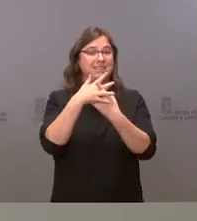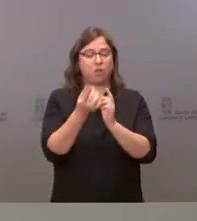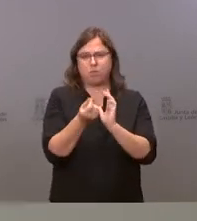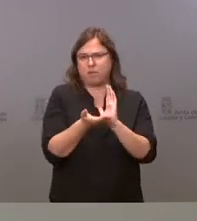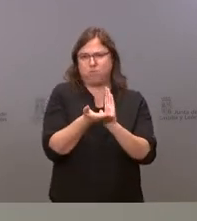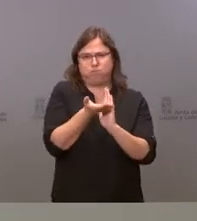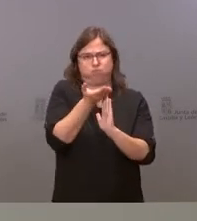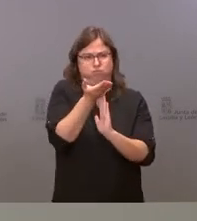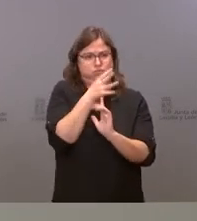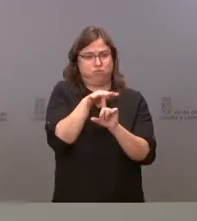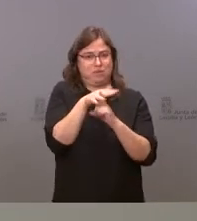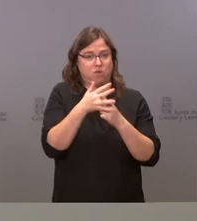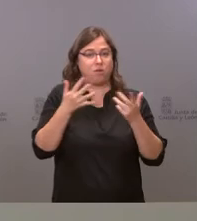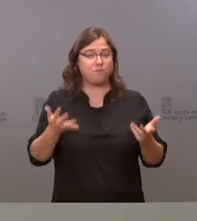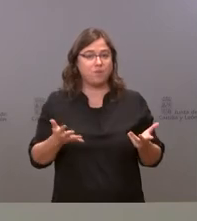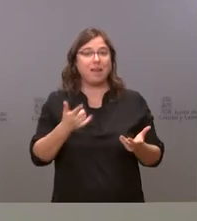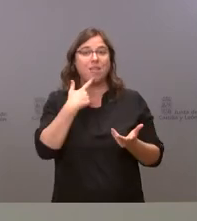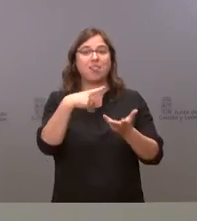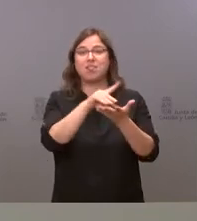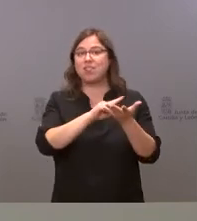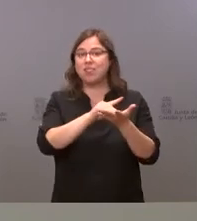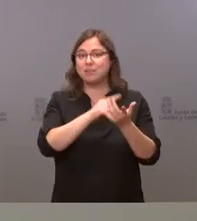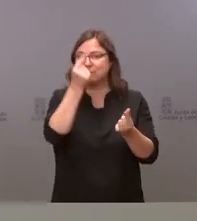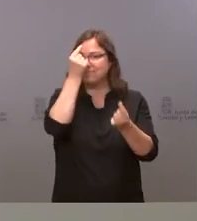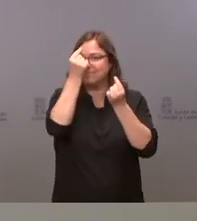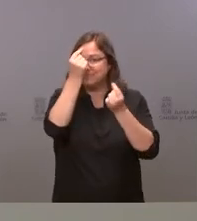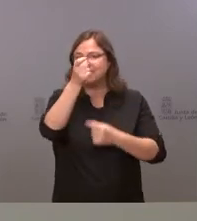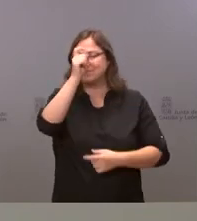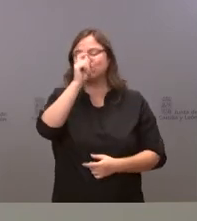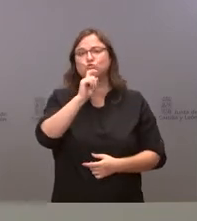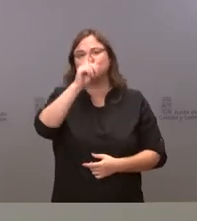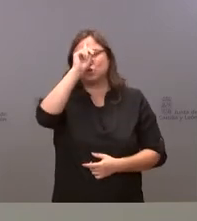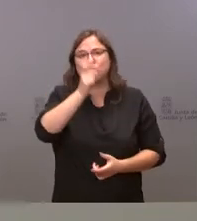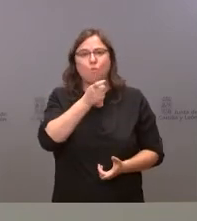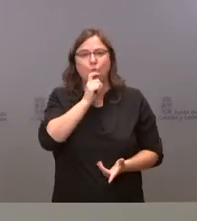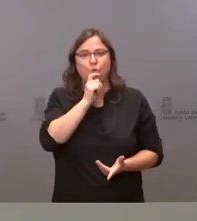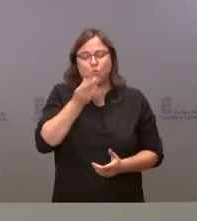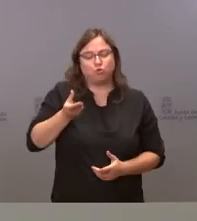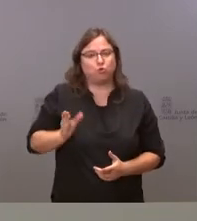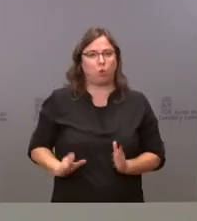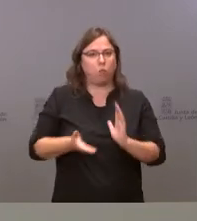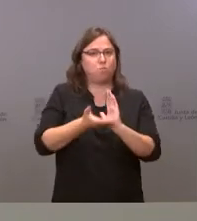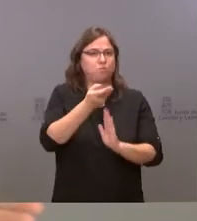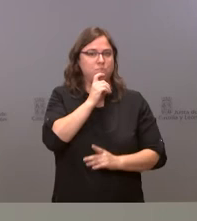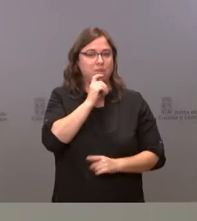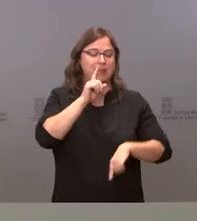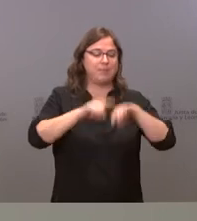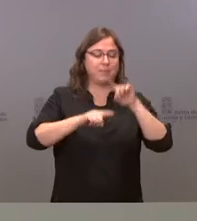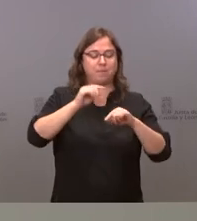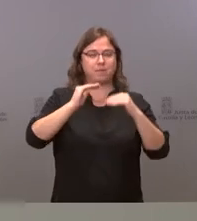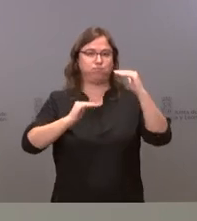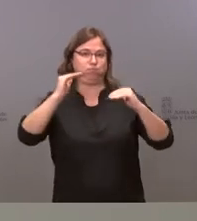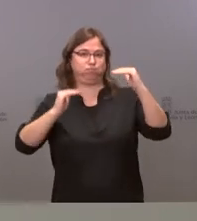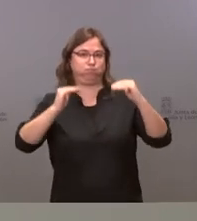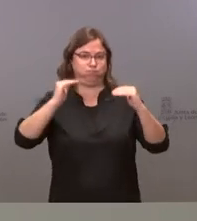en este momento pues el dato concreto que se está estimando y que todavía no conocemos pues varía de una forma muy relevante